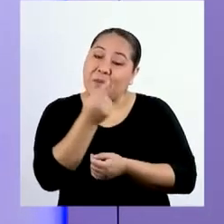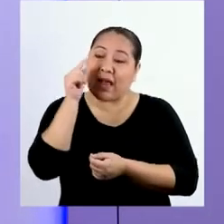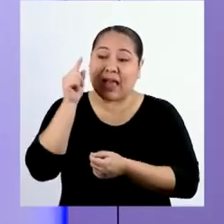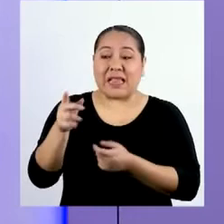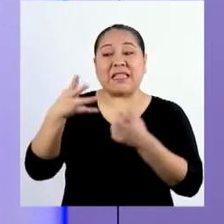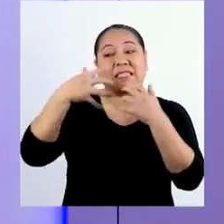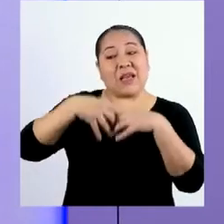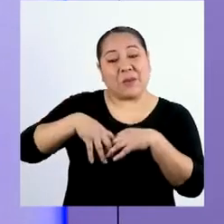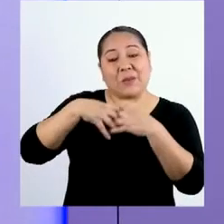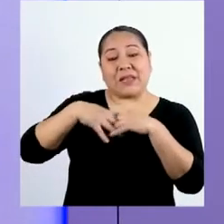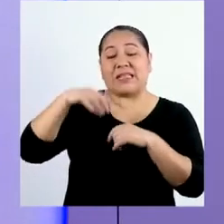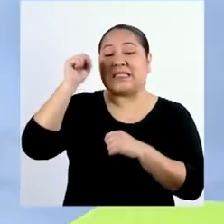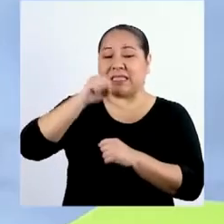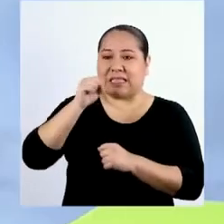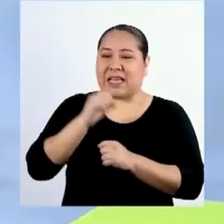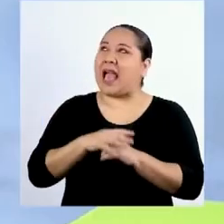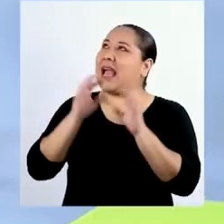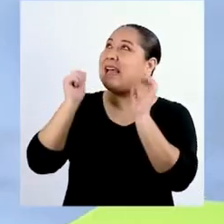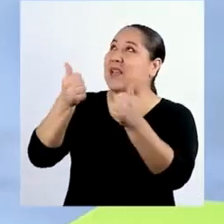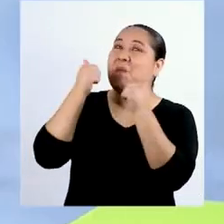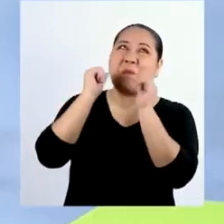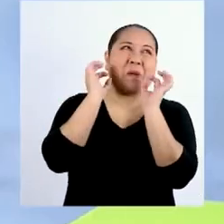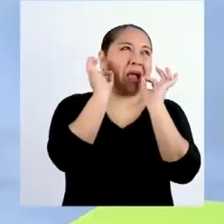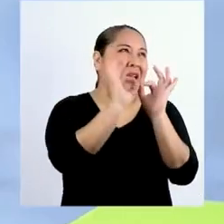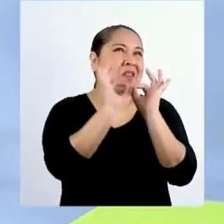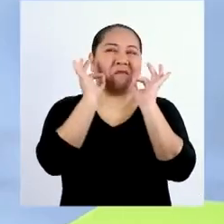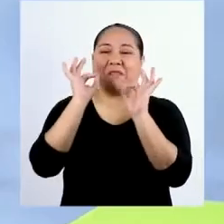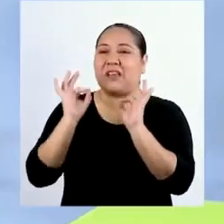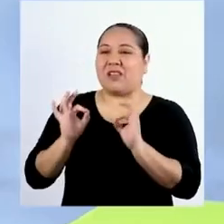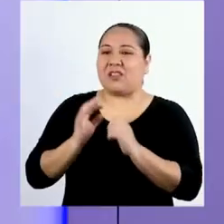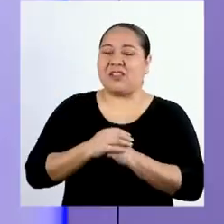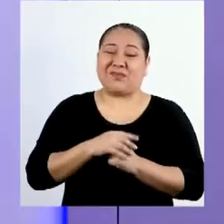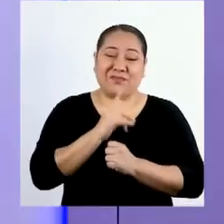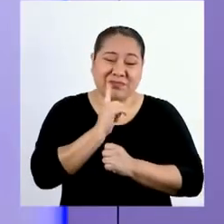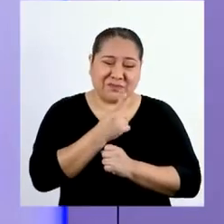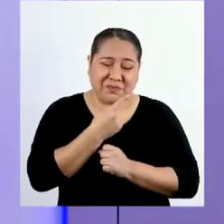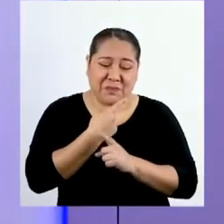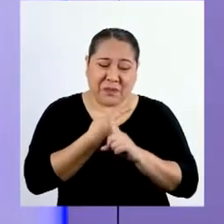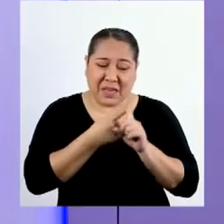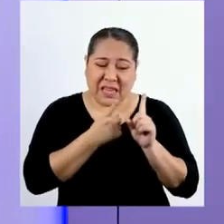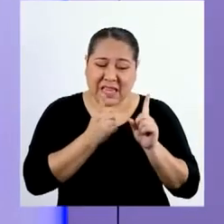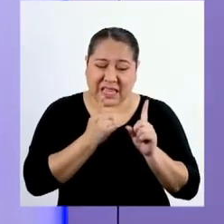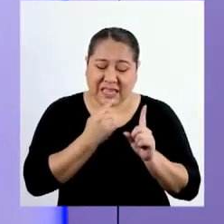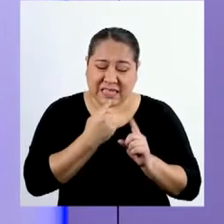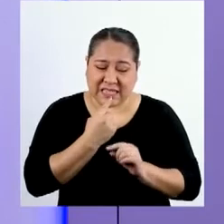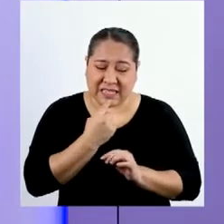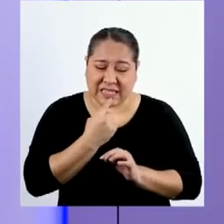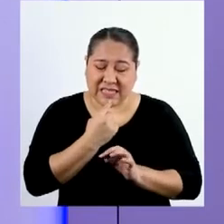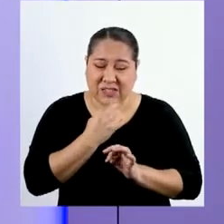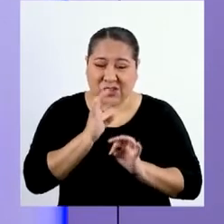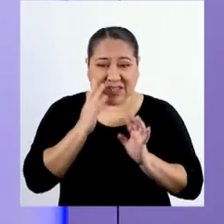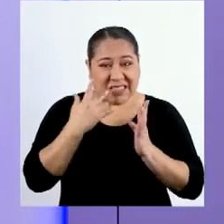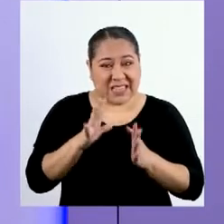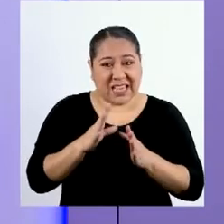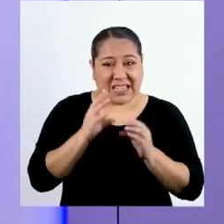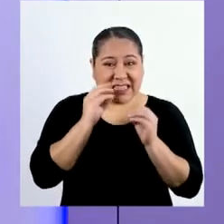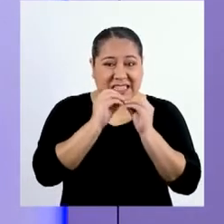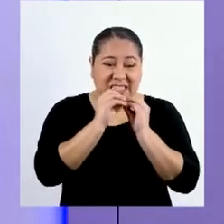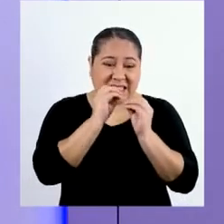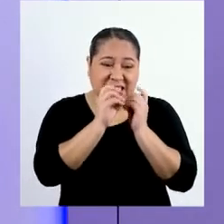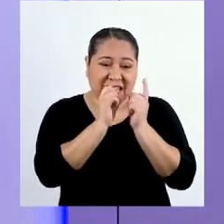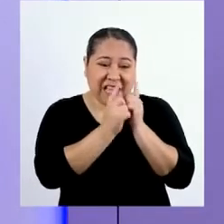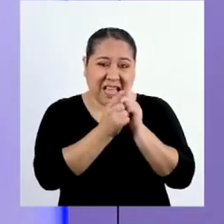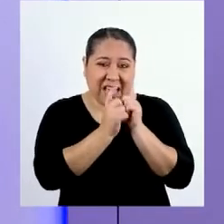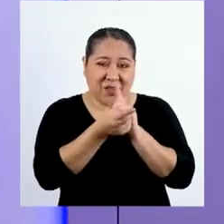ganancias de nuestro emprendimiento. Y ha quedado increíble. Pero, cuando estábamos haciendo la